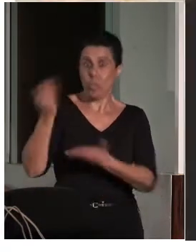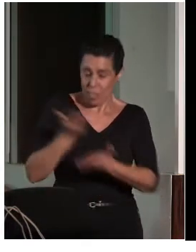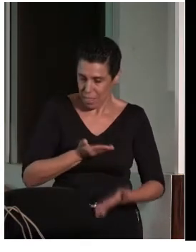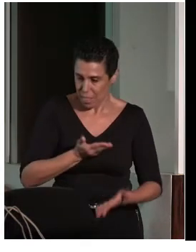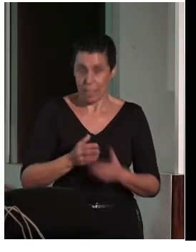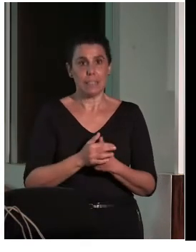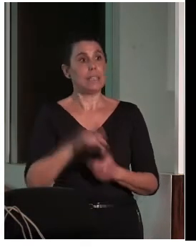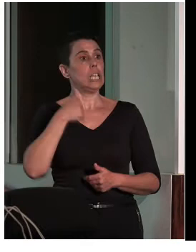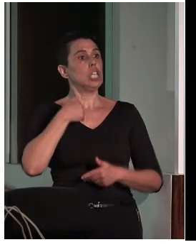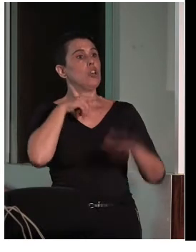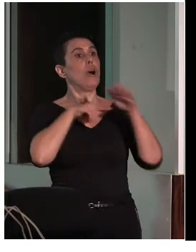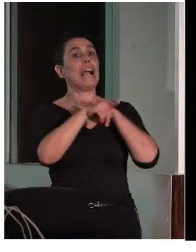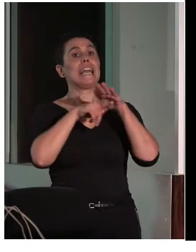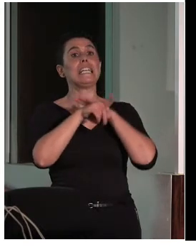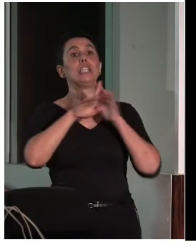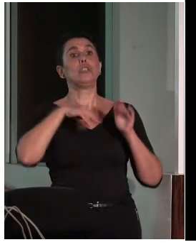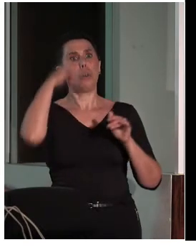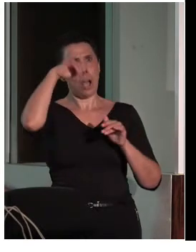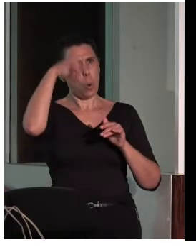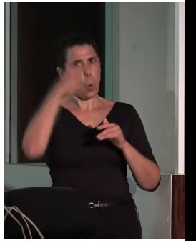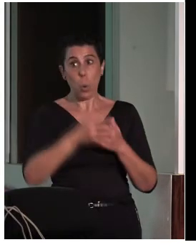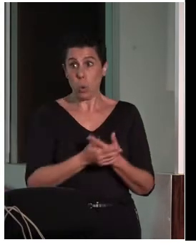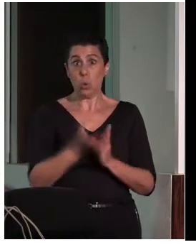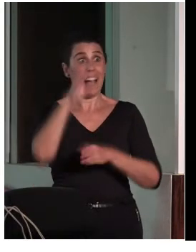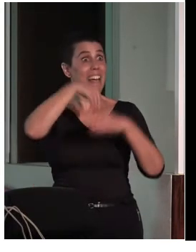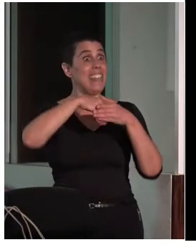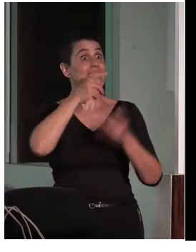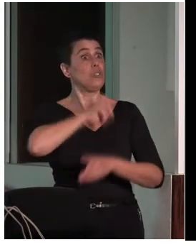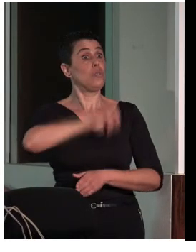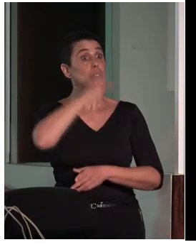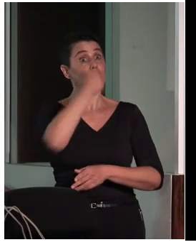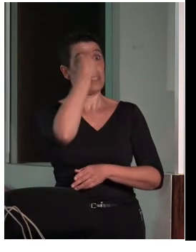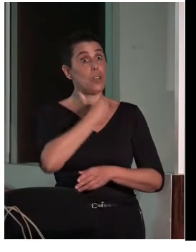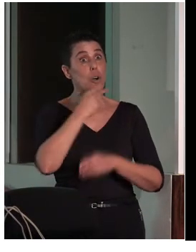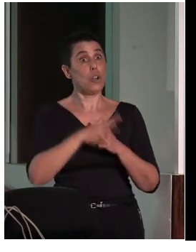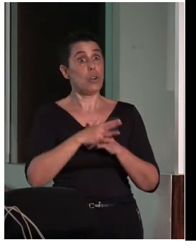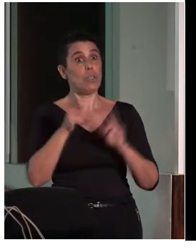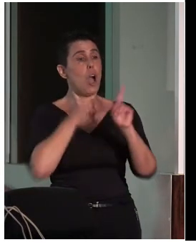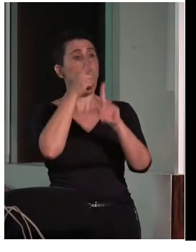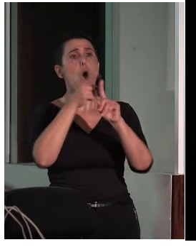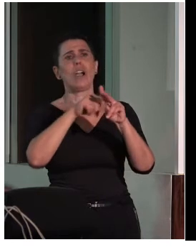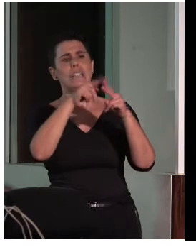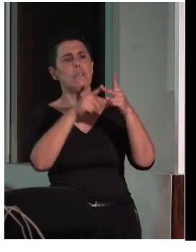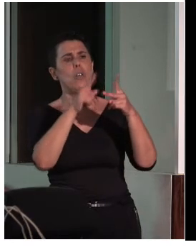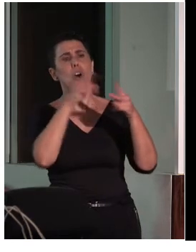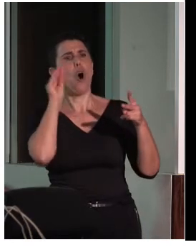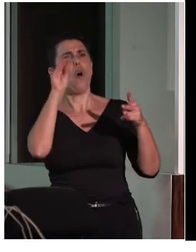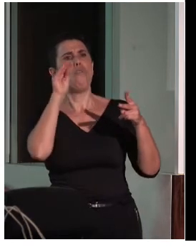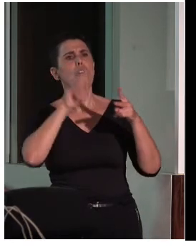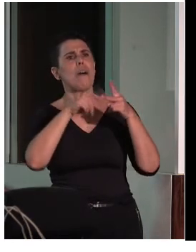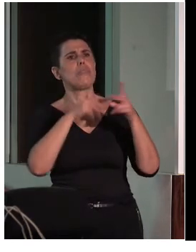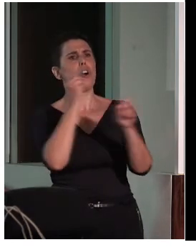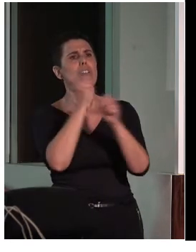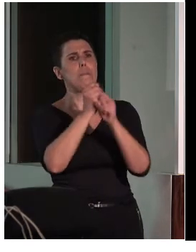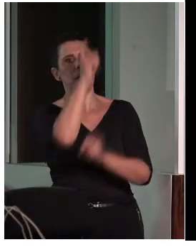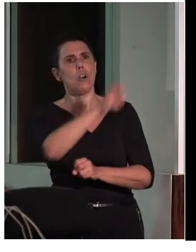Yo soy gestora cultural, por lo tanto, dentro de la Fundación ONCE, los dos objetivos fundamentales es la formación del empleo de las personas con